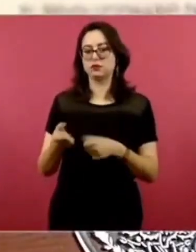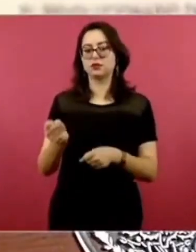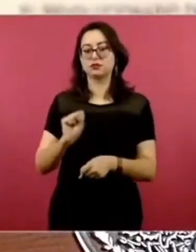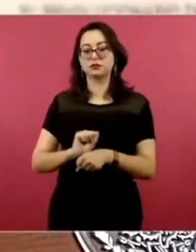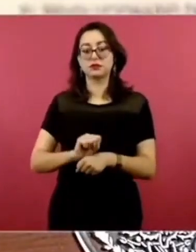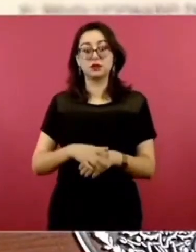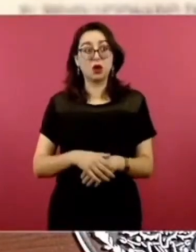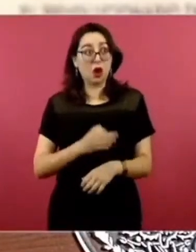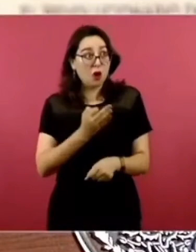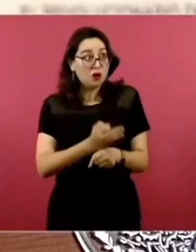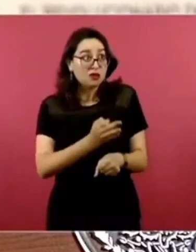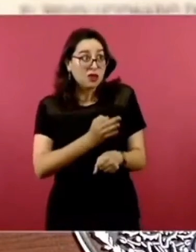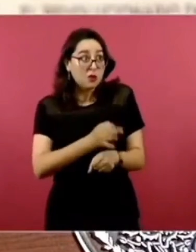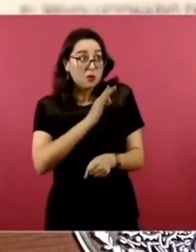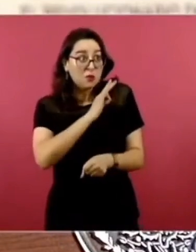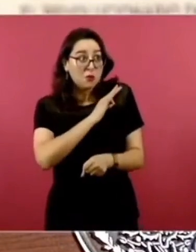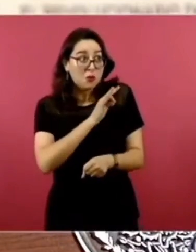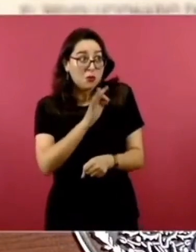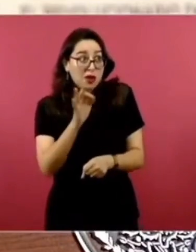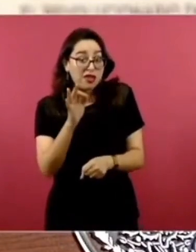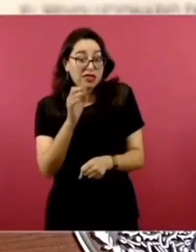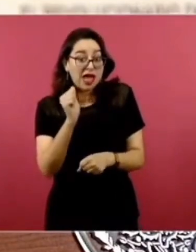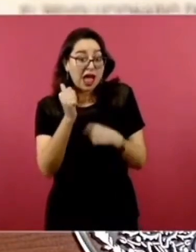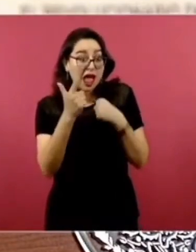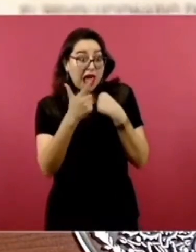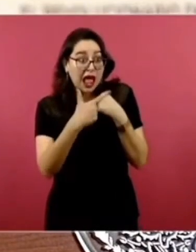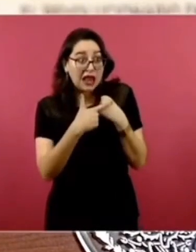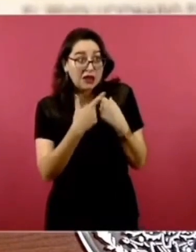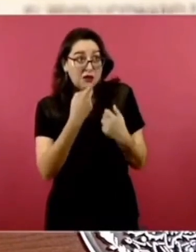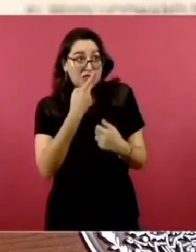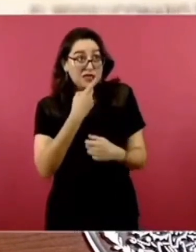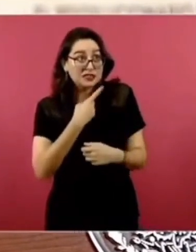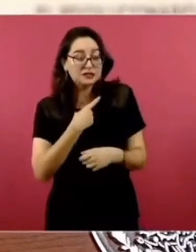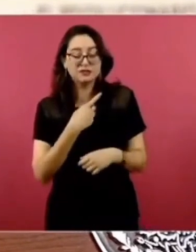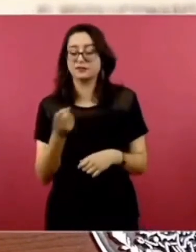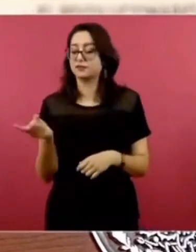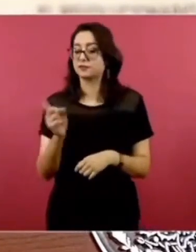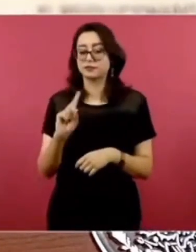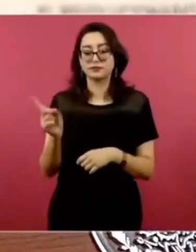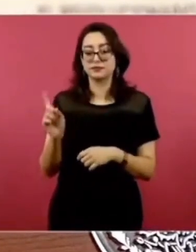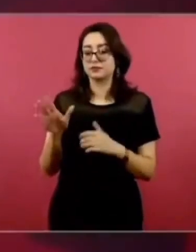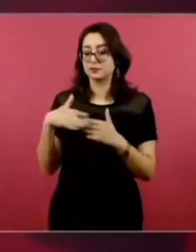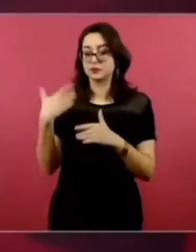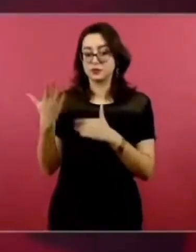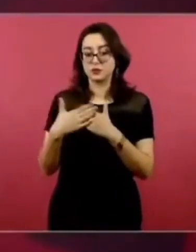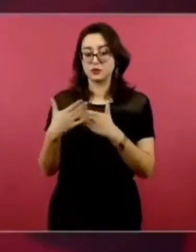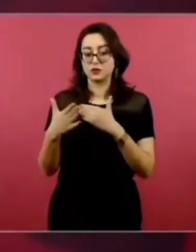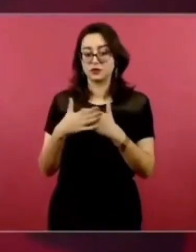Si nos puede dar un adelanto ahorita. Un adelantito. semana que viene. Voy a...